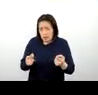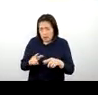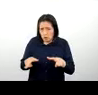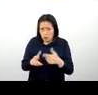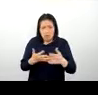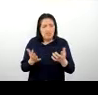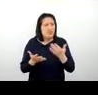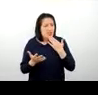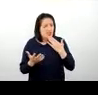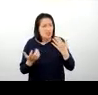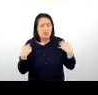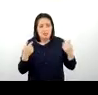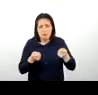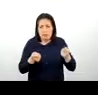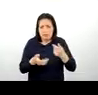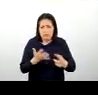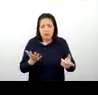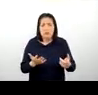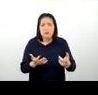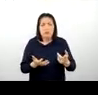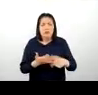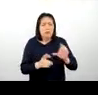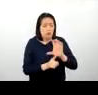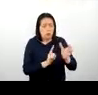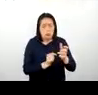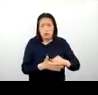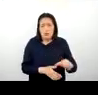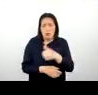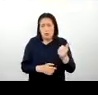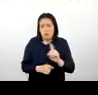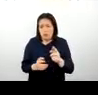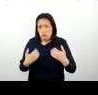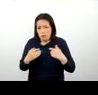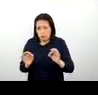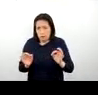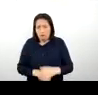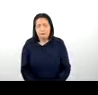de administración netamente de la Dirección Desconcentrada de Cultura, y otras no la tienen, ¿no?